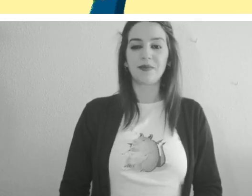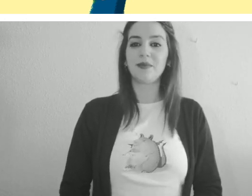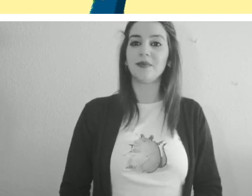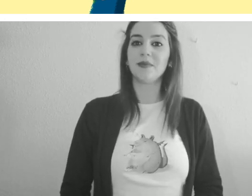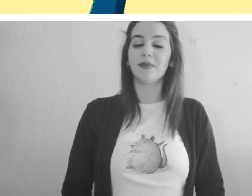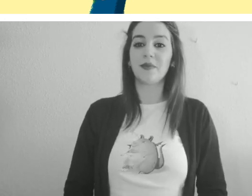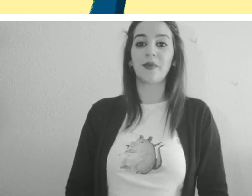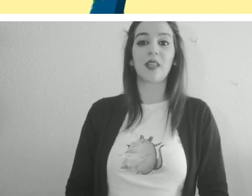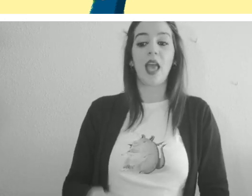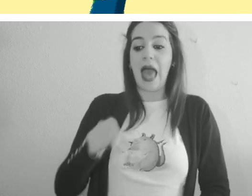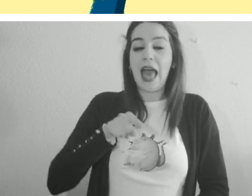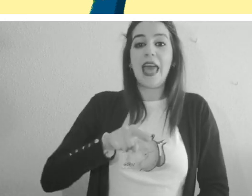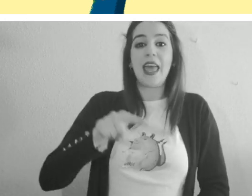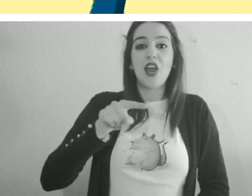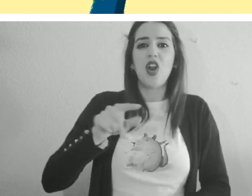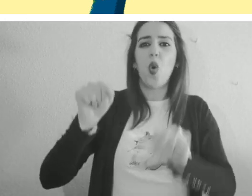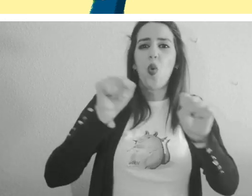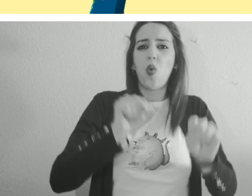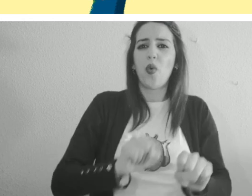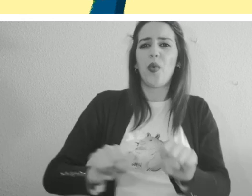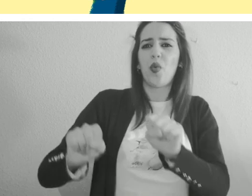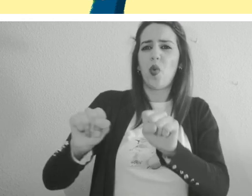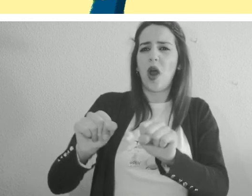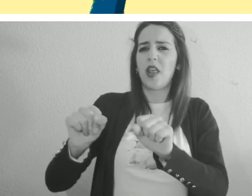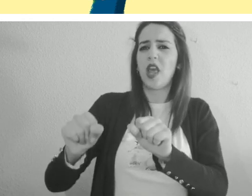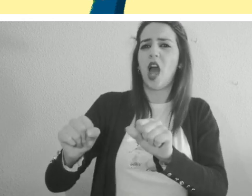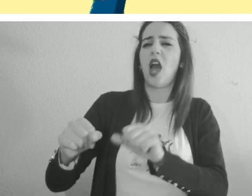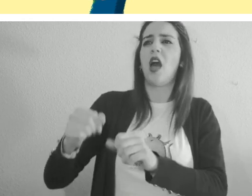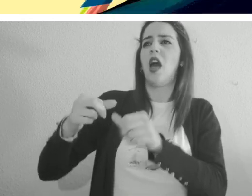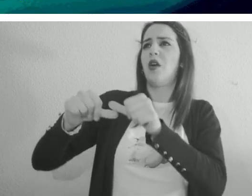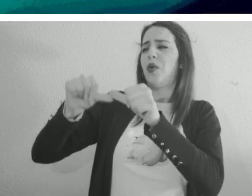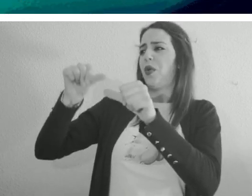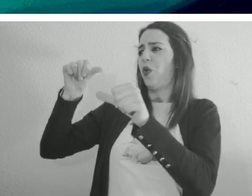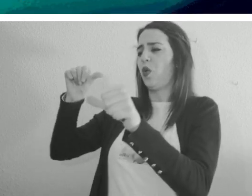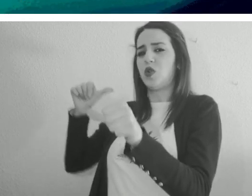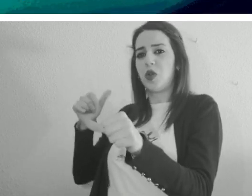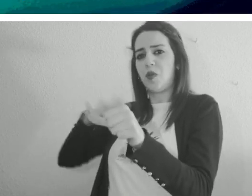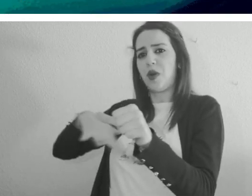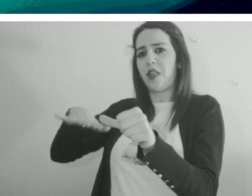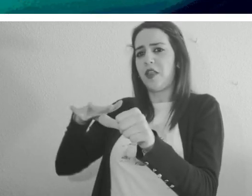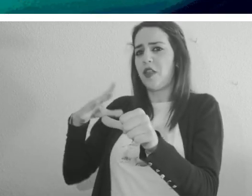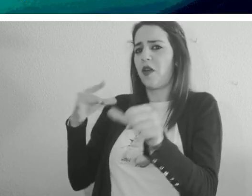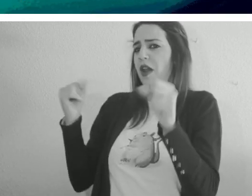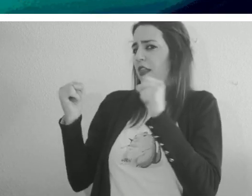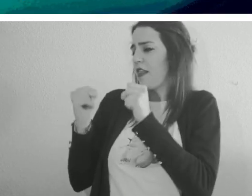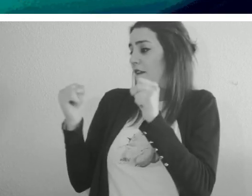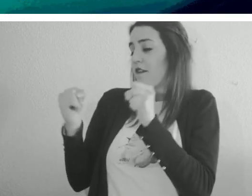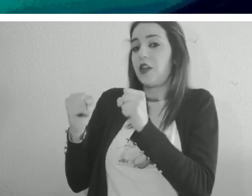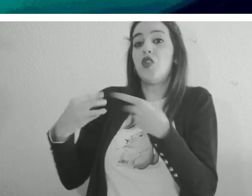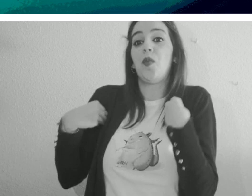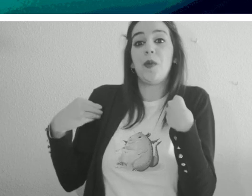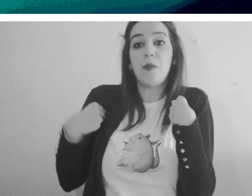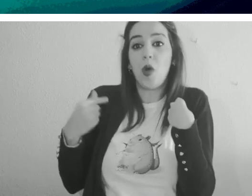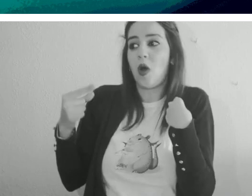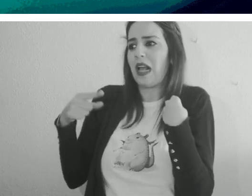Él es un guardián que vivió largos años en un lugar donde hacía mucho frío. Necesitaba abrazos